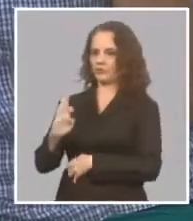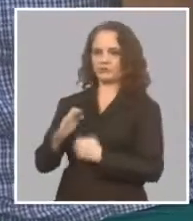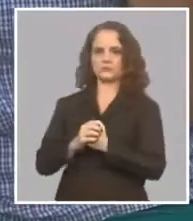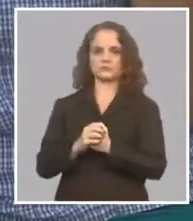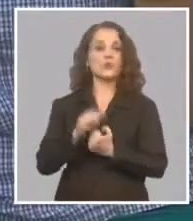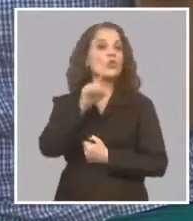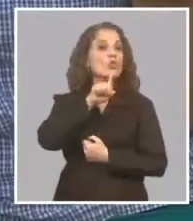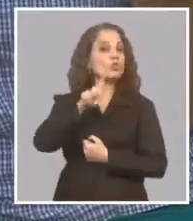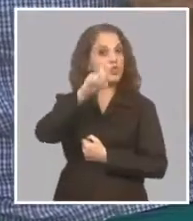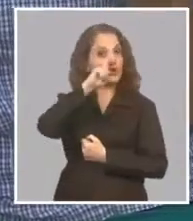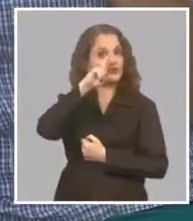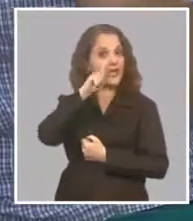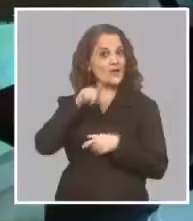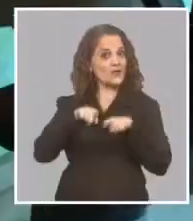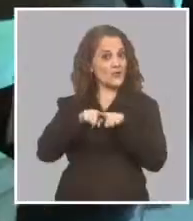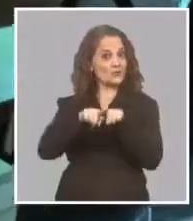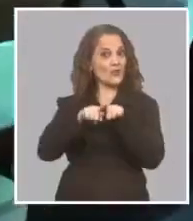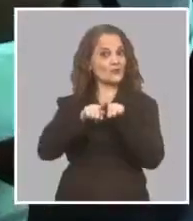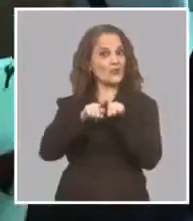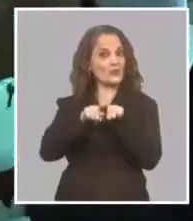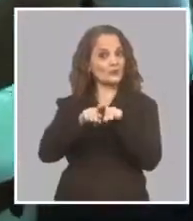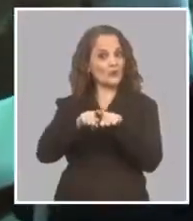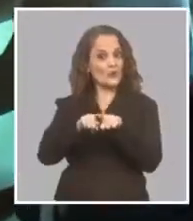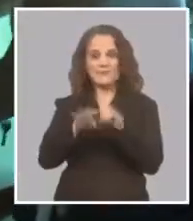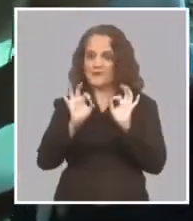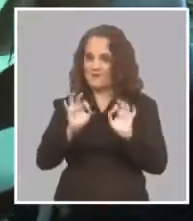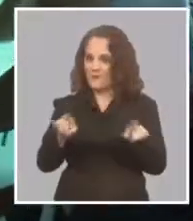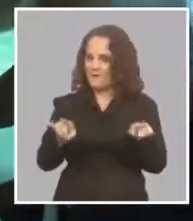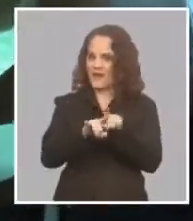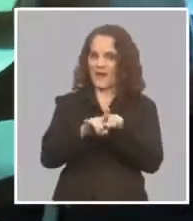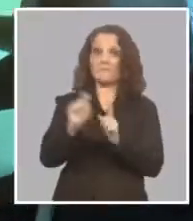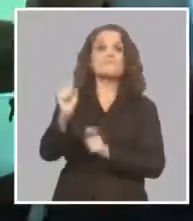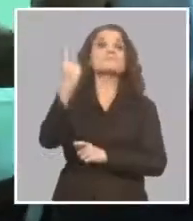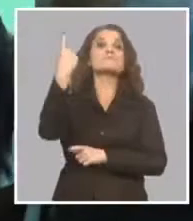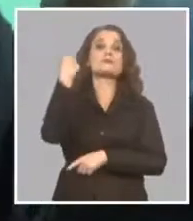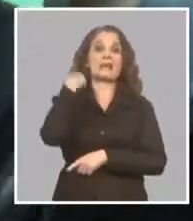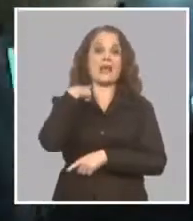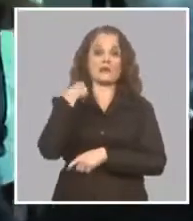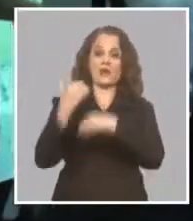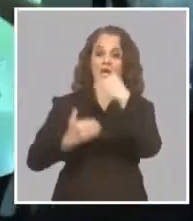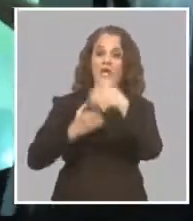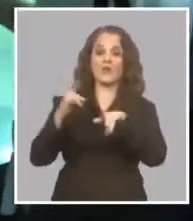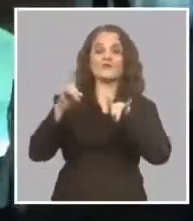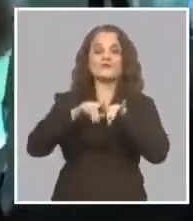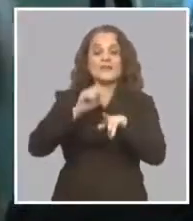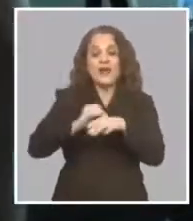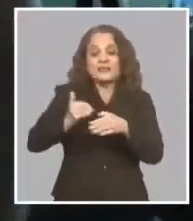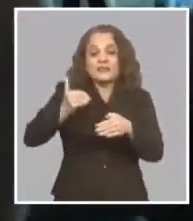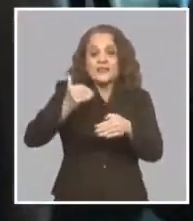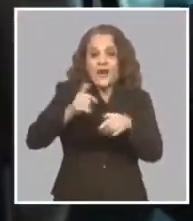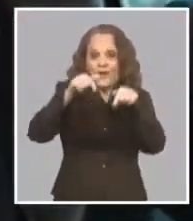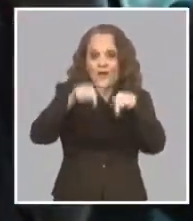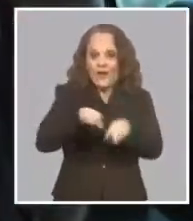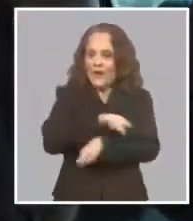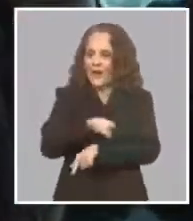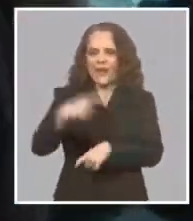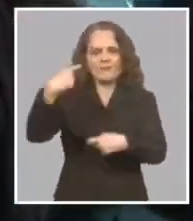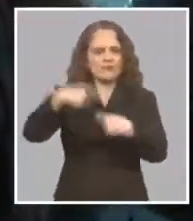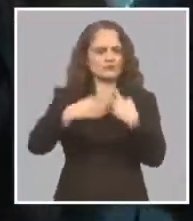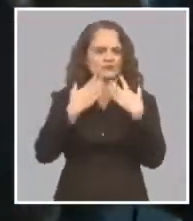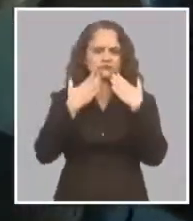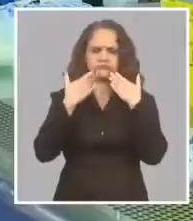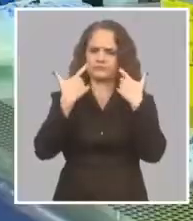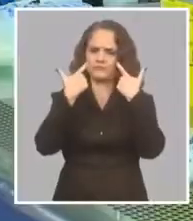Desde mi primer año de universidad Hasta ahora Han sido maravillosos ¿Qué puedo decir? Ella es un esposo entachable